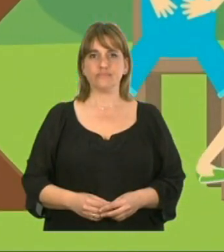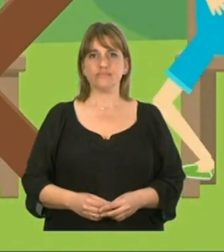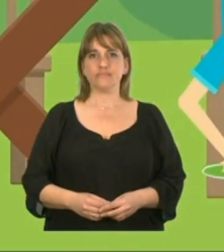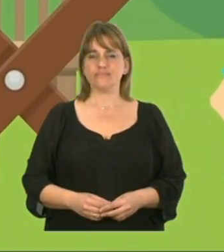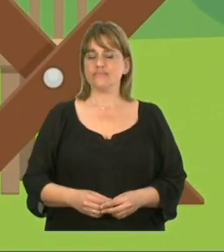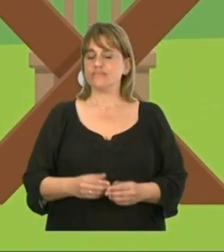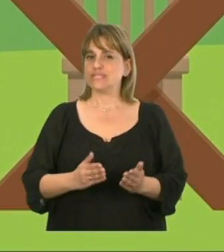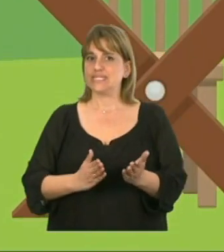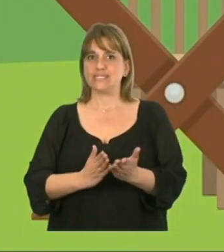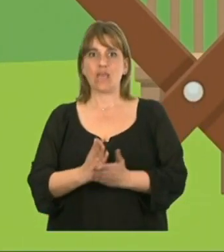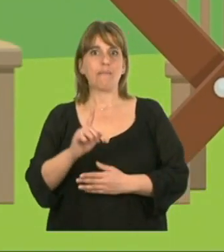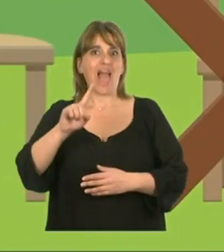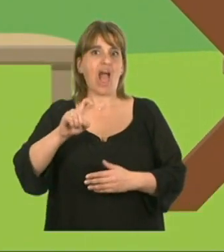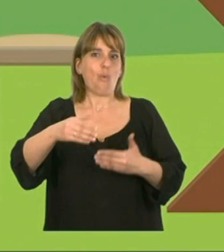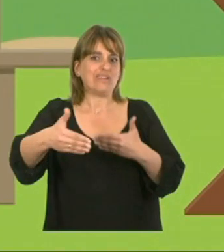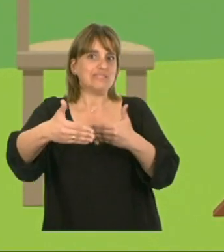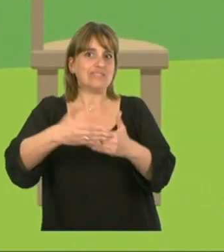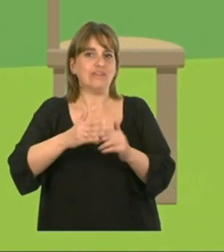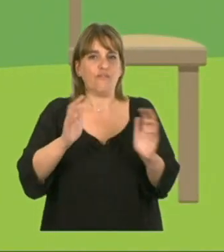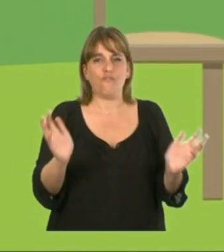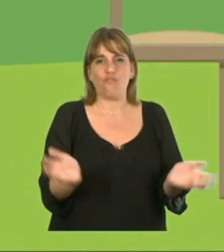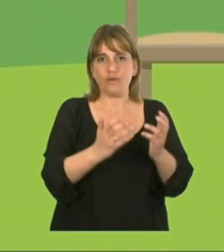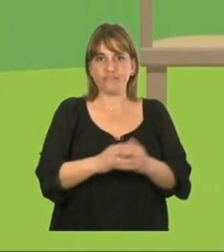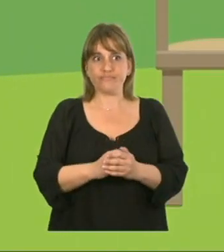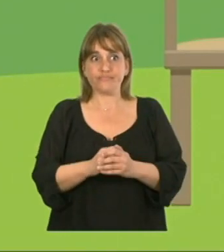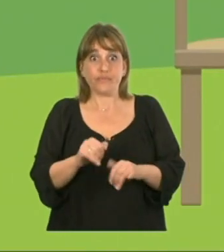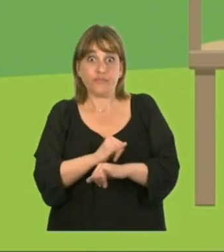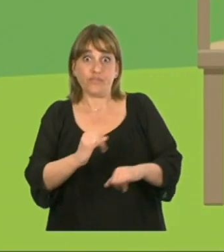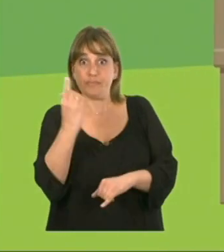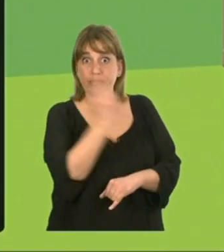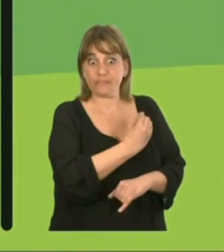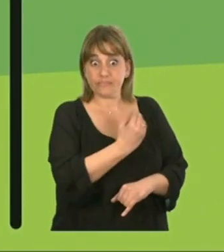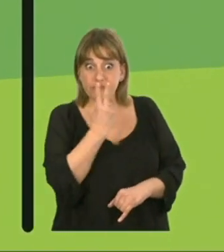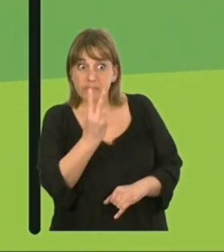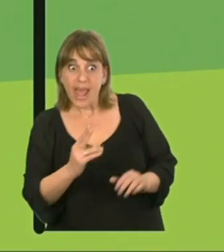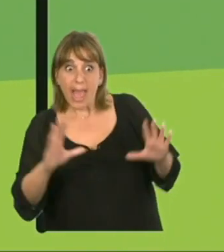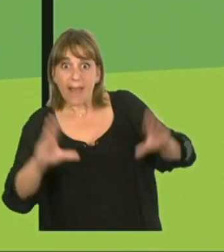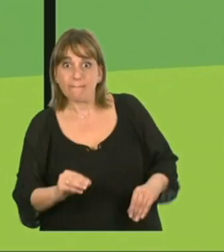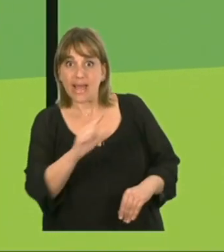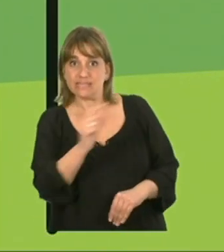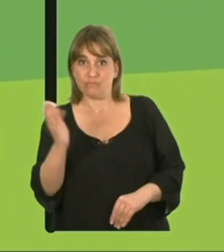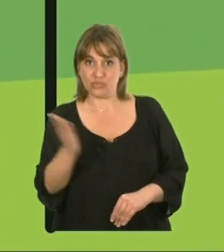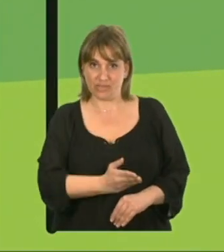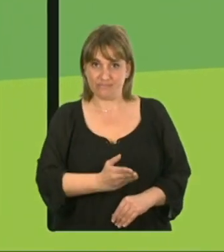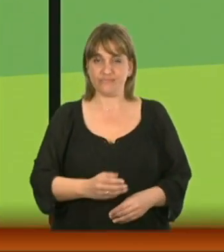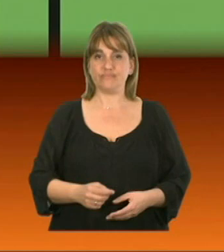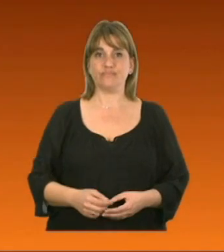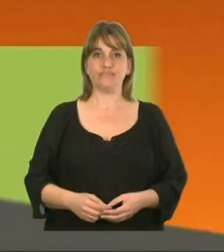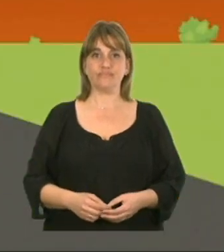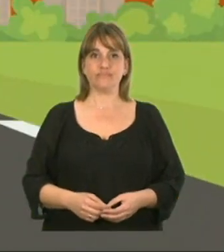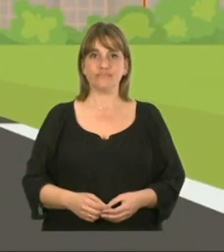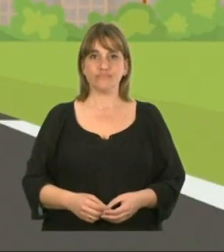Mantén siempre un recipiente con agua cerca del fuego. Al retirarte, asegúrate de que el fuego haya quedado totalmente extinguido.